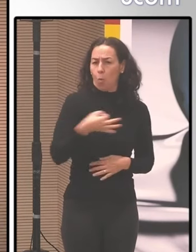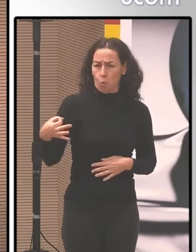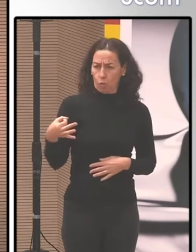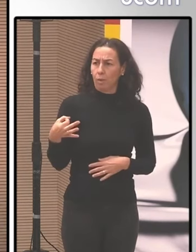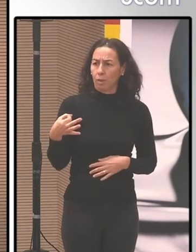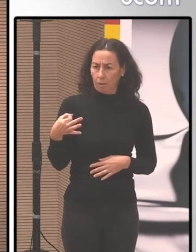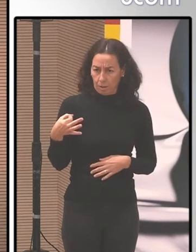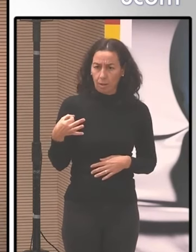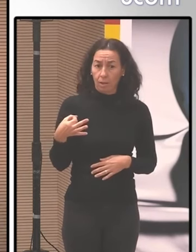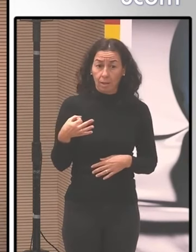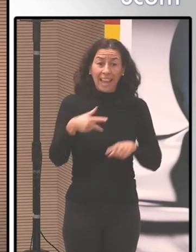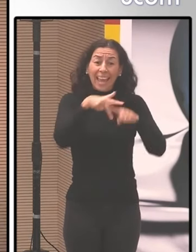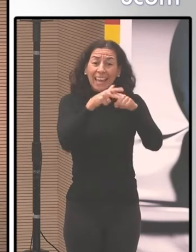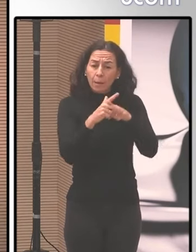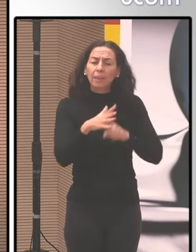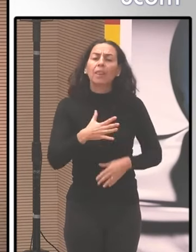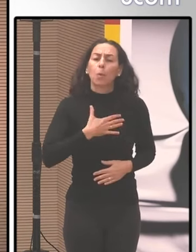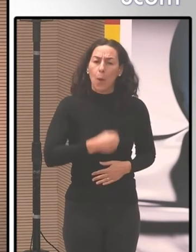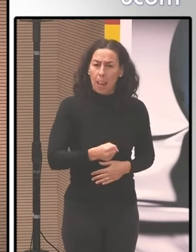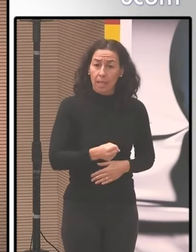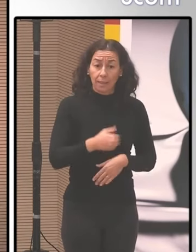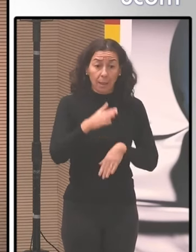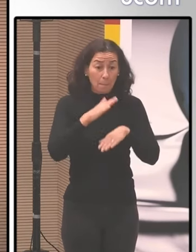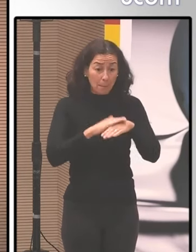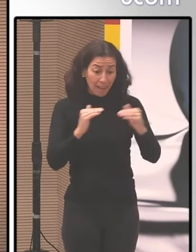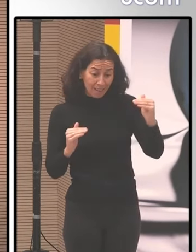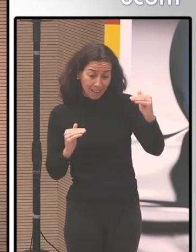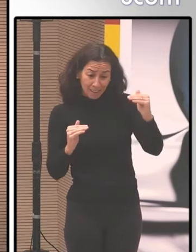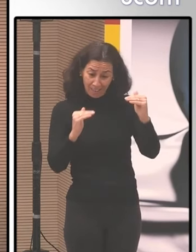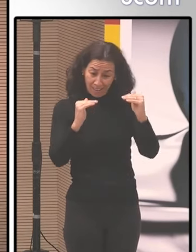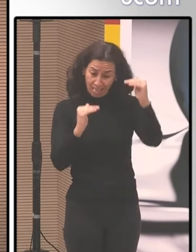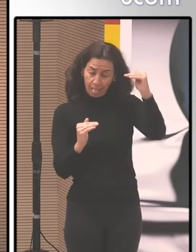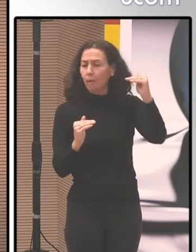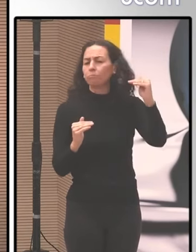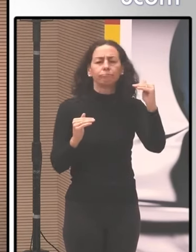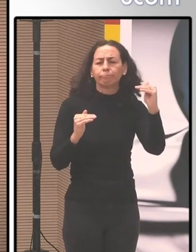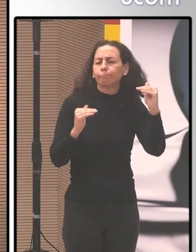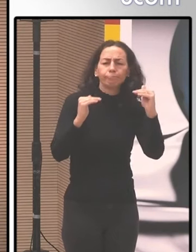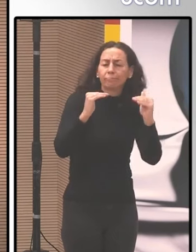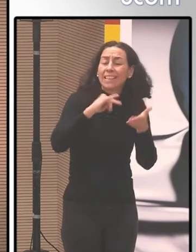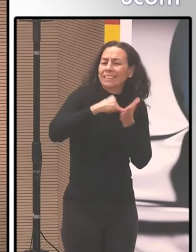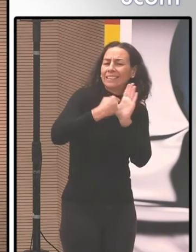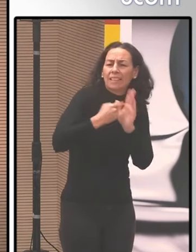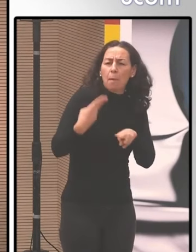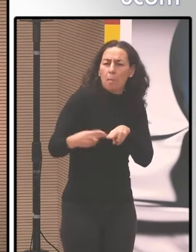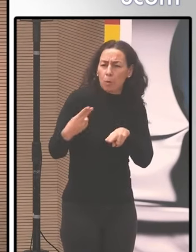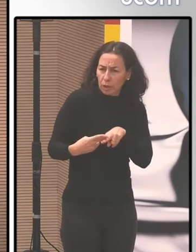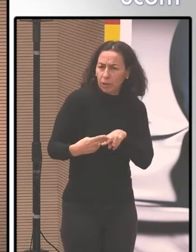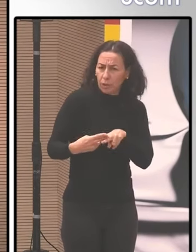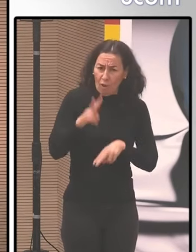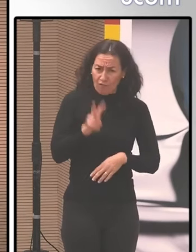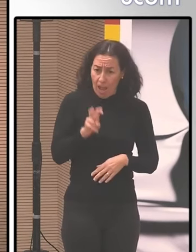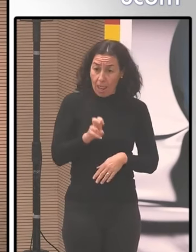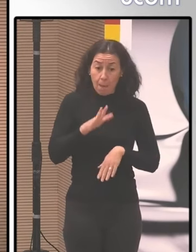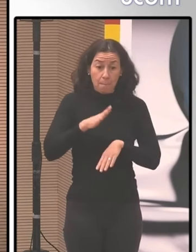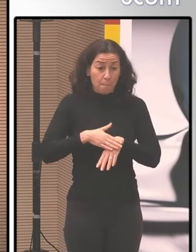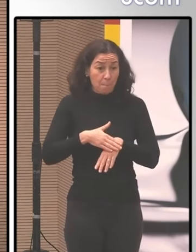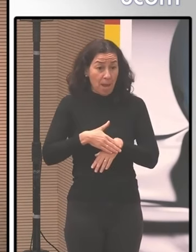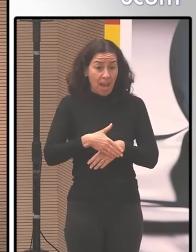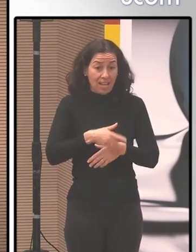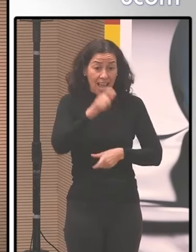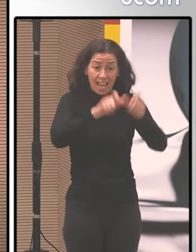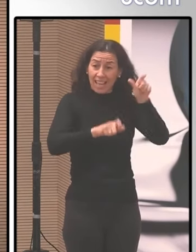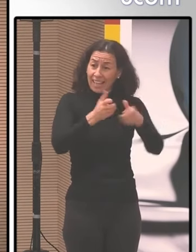una herramienta valiente y que sirva para atajar las desigualdades un sistema político que sirva de verdad para hacerle la vida un poco más